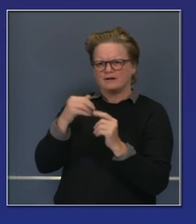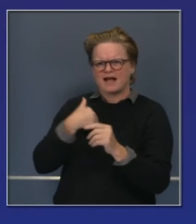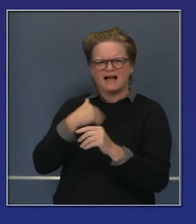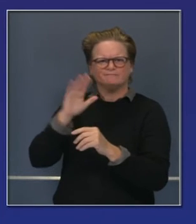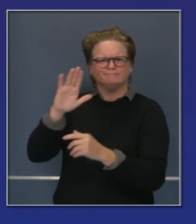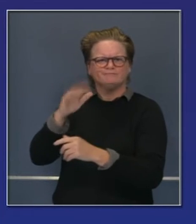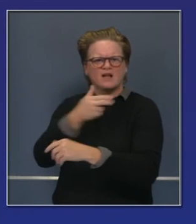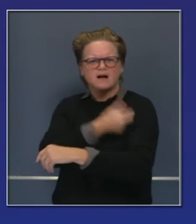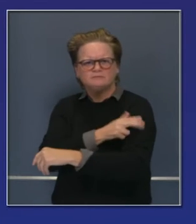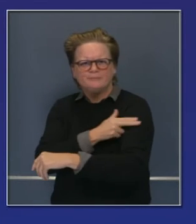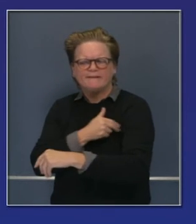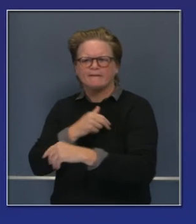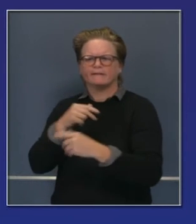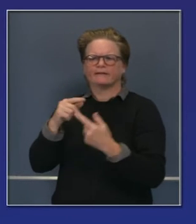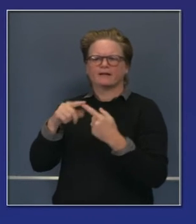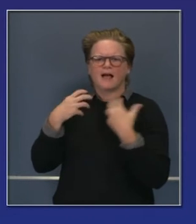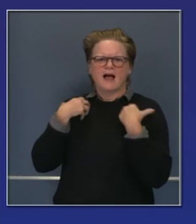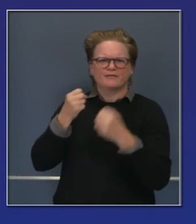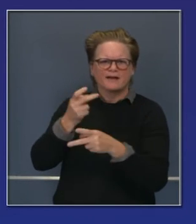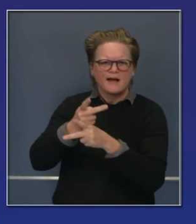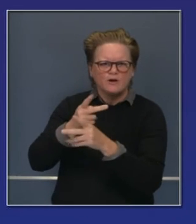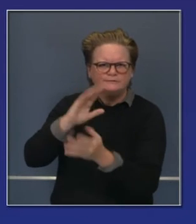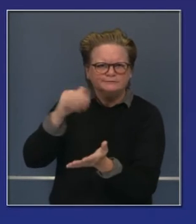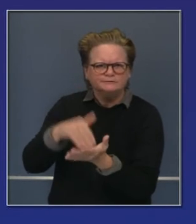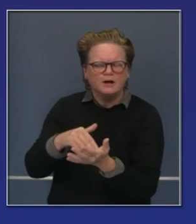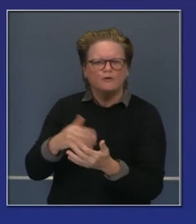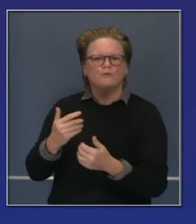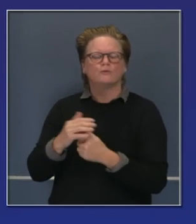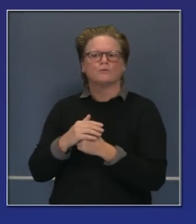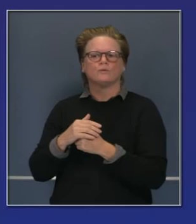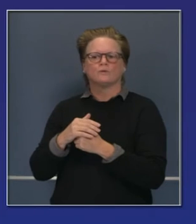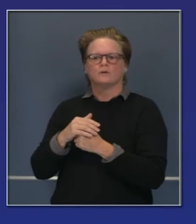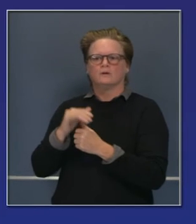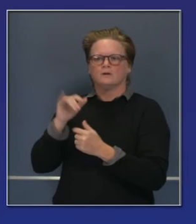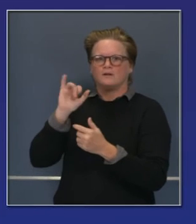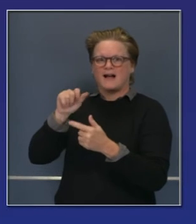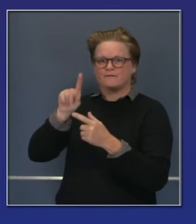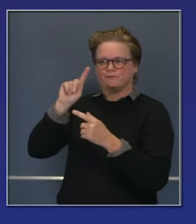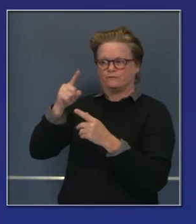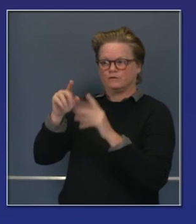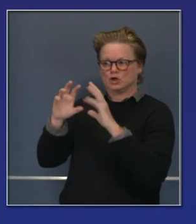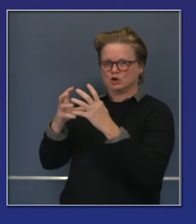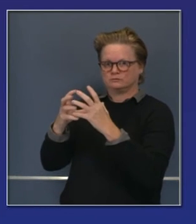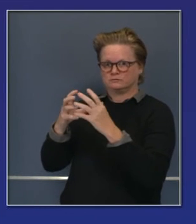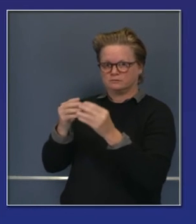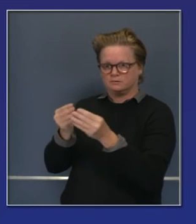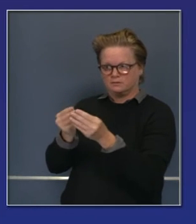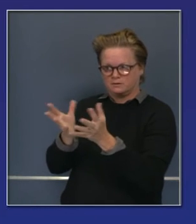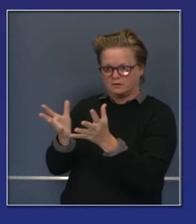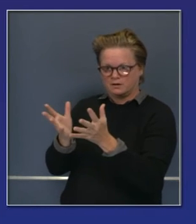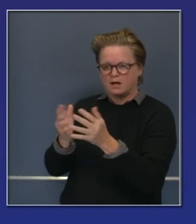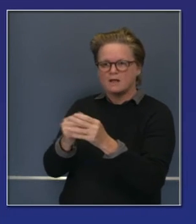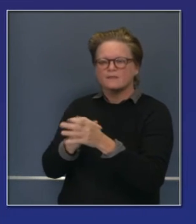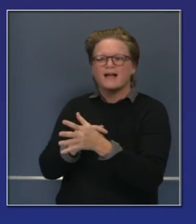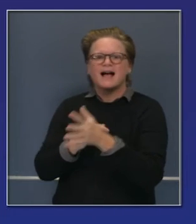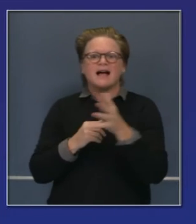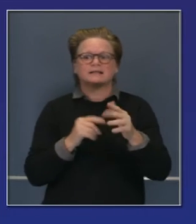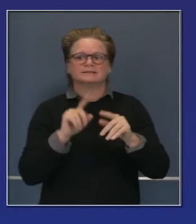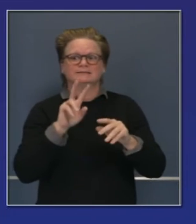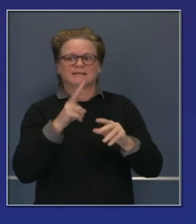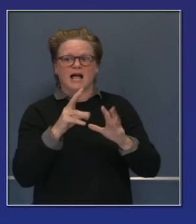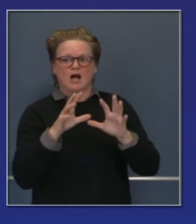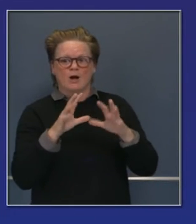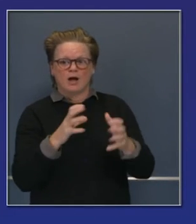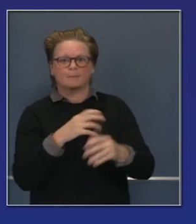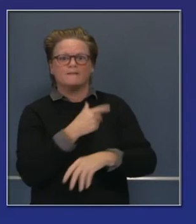Ahora, el siguiente grupo de vacunas seguramente pasará por un intermediario, uno bien conocido. Aquí una